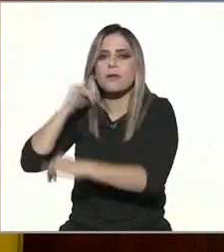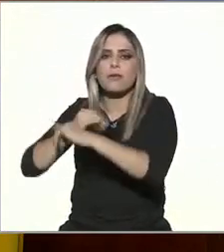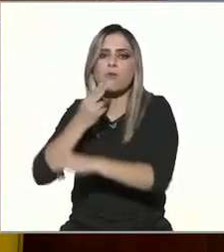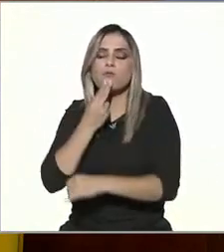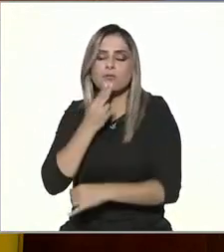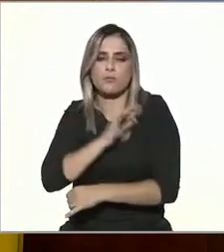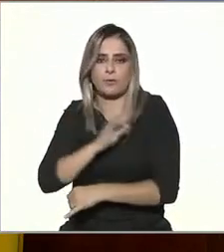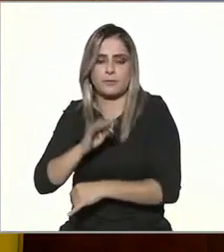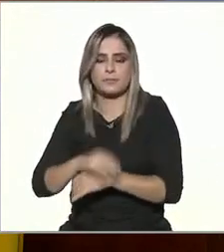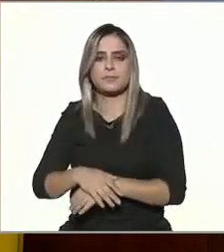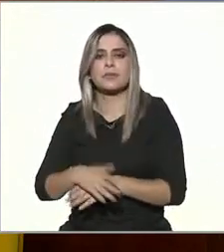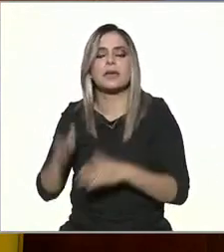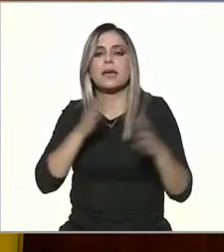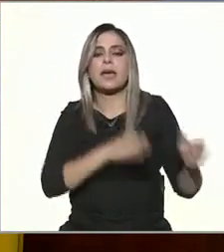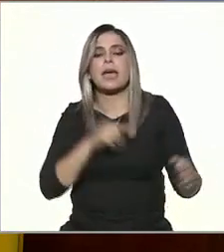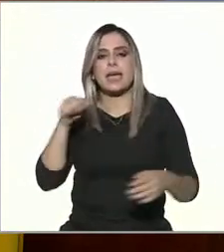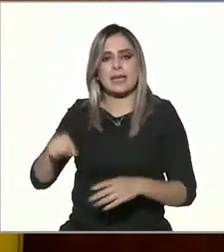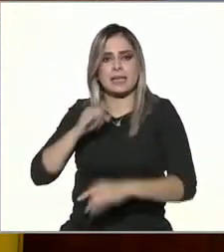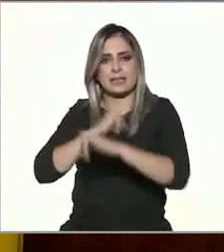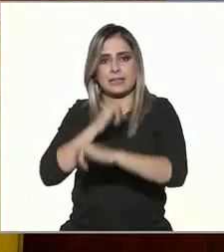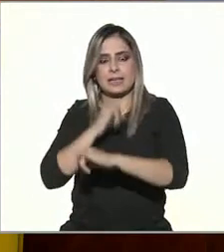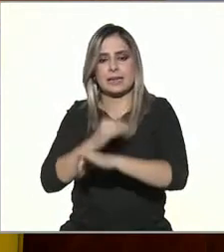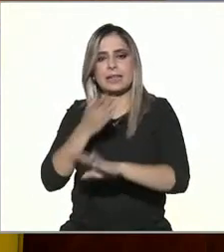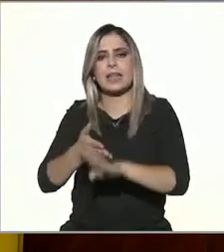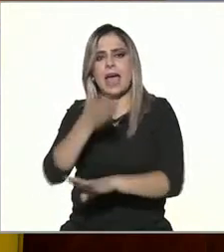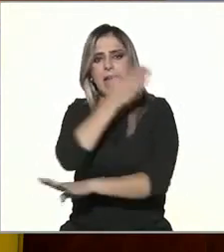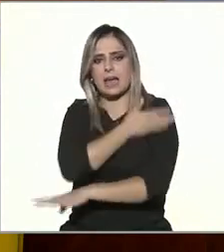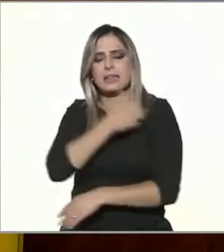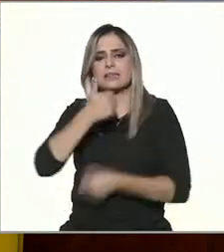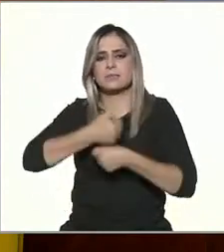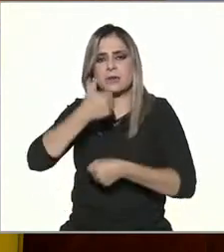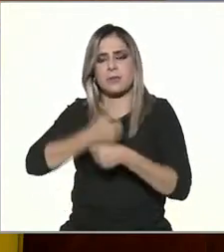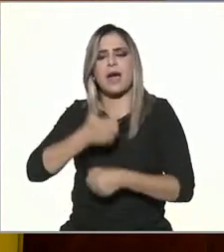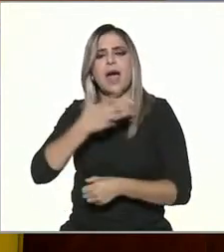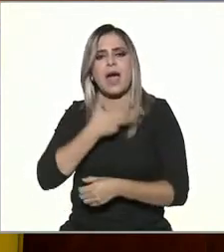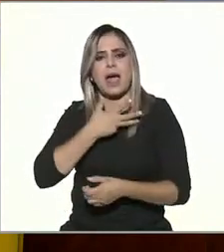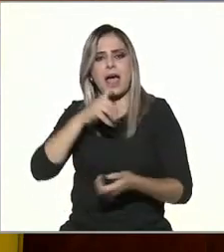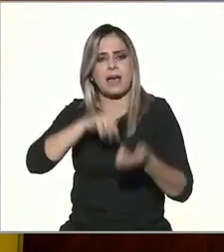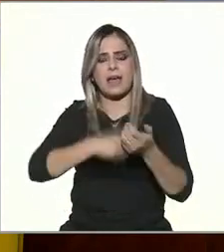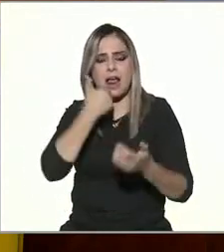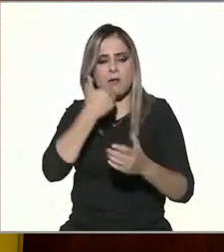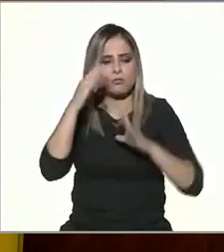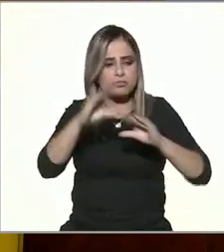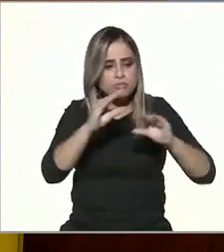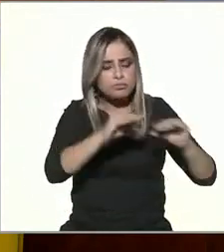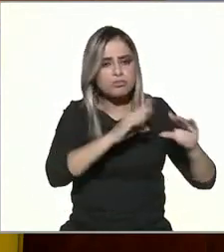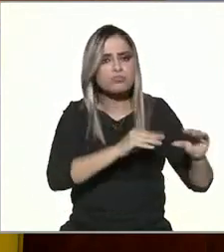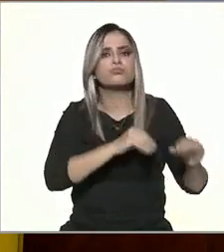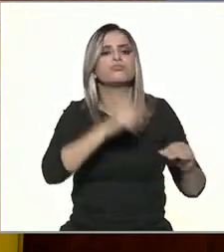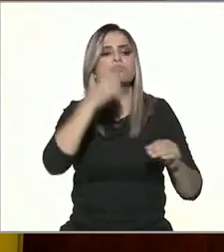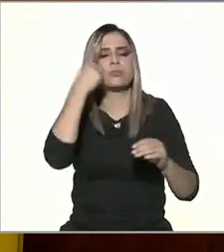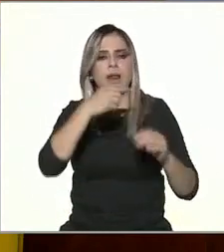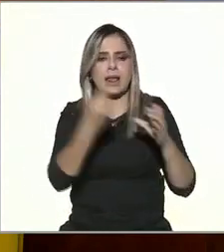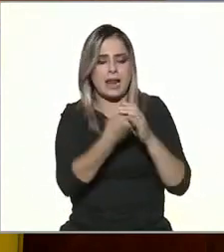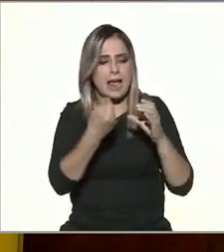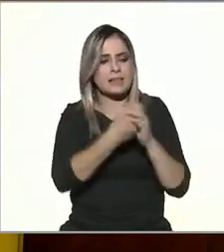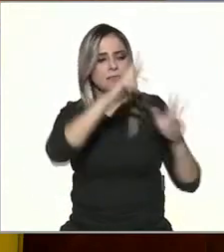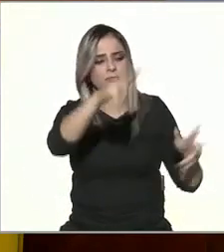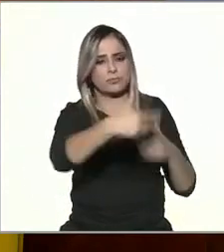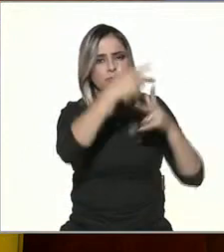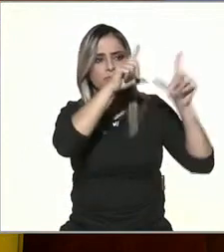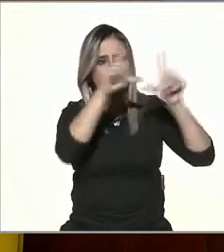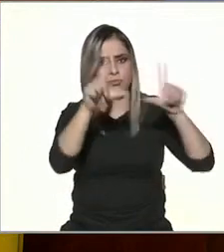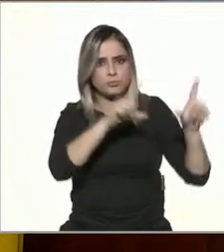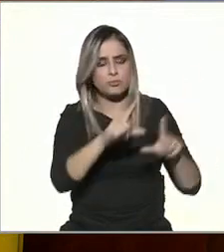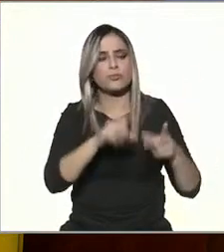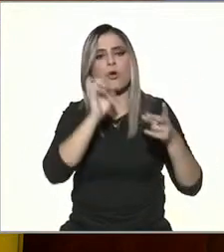educación primaria el Internet sí tuvo un impacto positivo. Los alumnos tuvieron que usar plataformas como Classroom para tomar clases en línea,